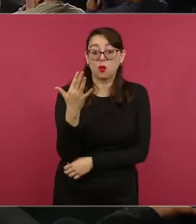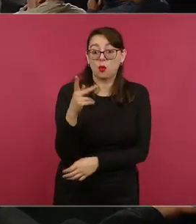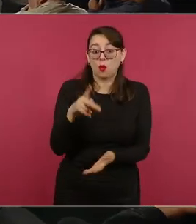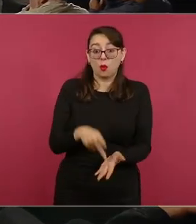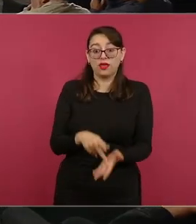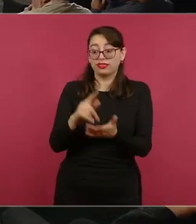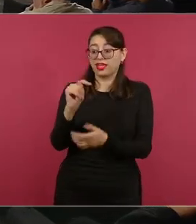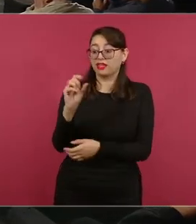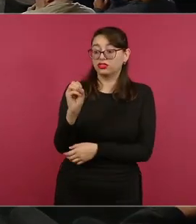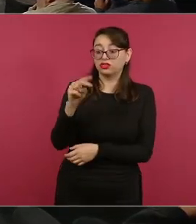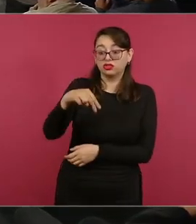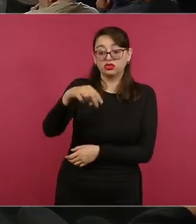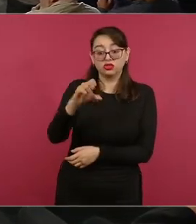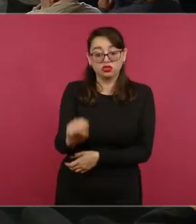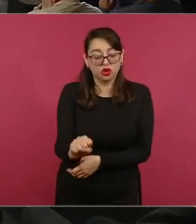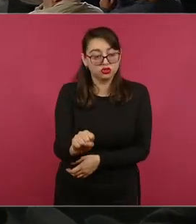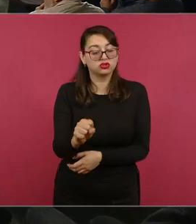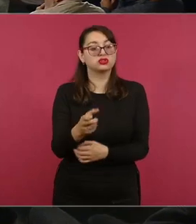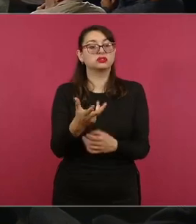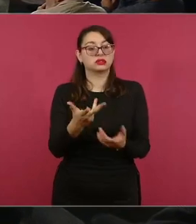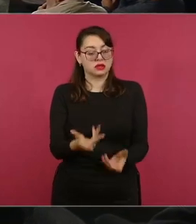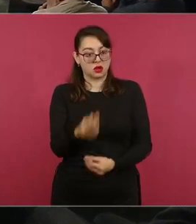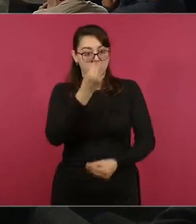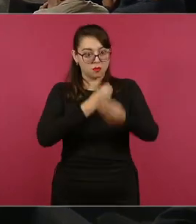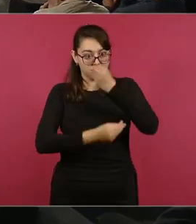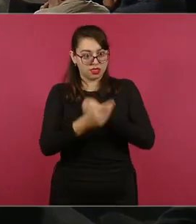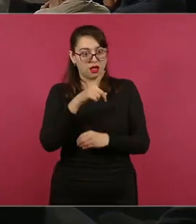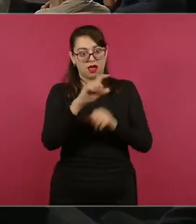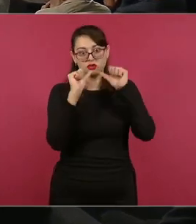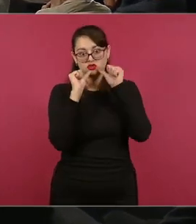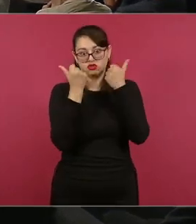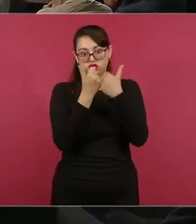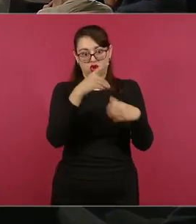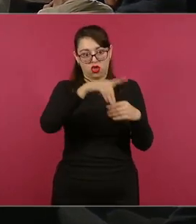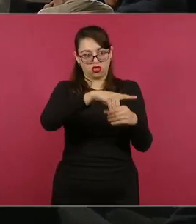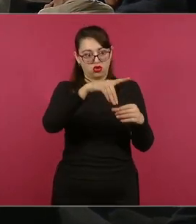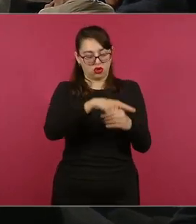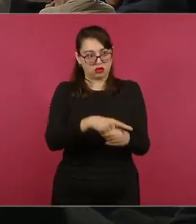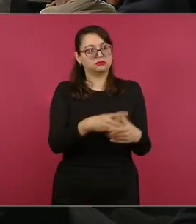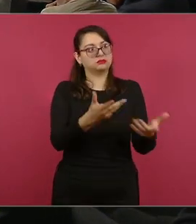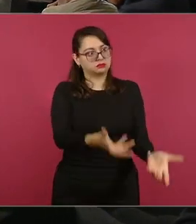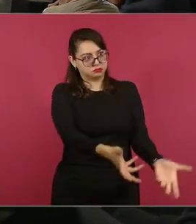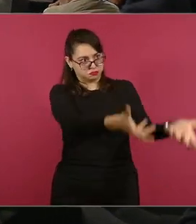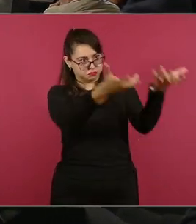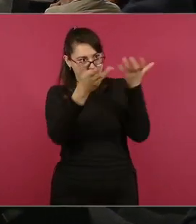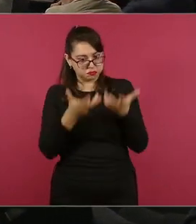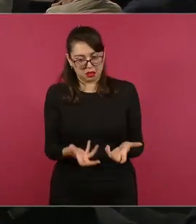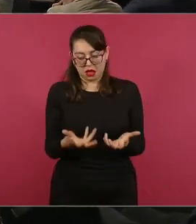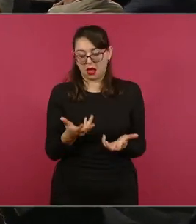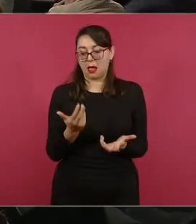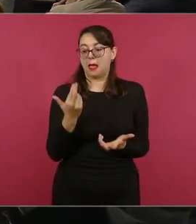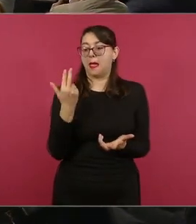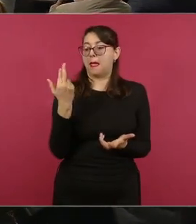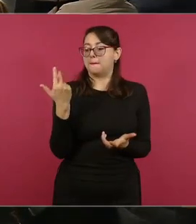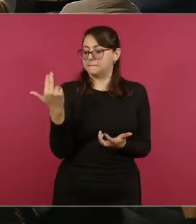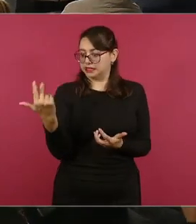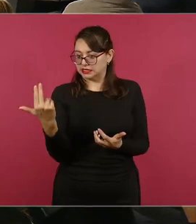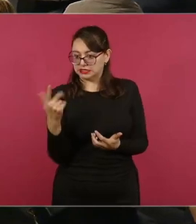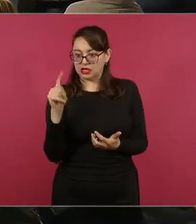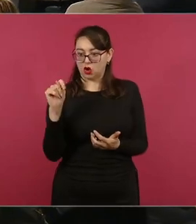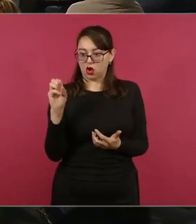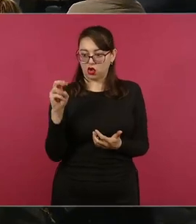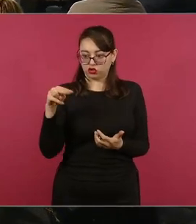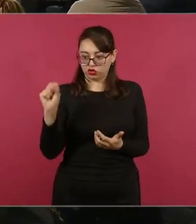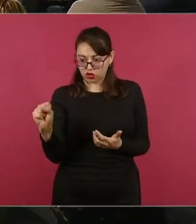repartimos entre la Secretaría de la Defensa y nosotros 25 toneladas cada uno. De esas 25 que nos